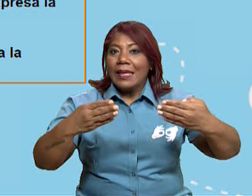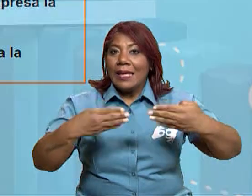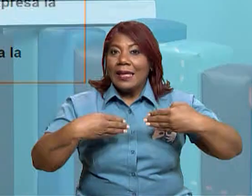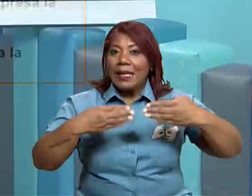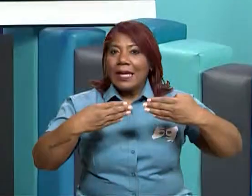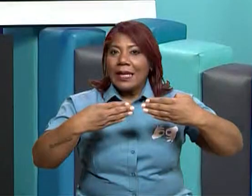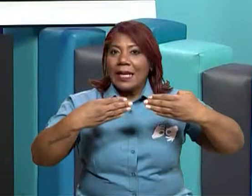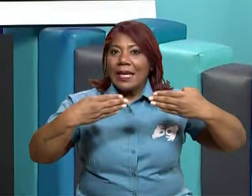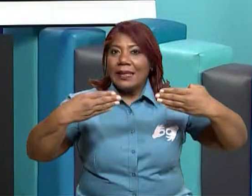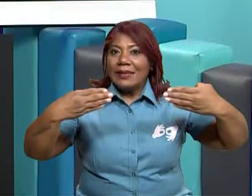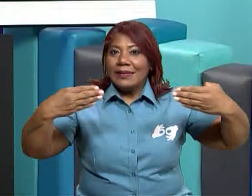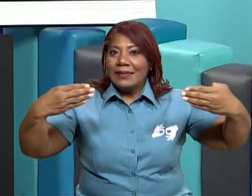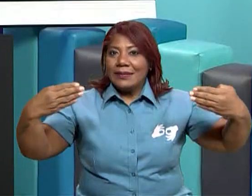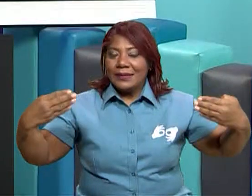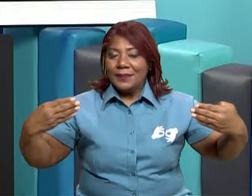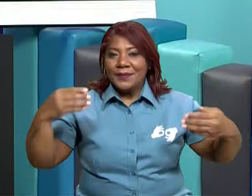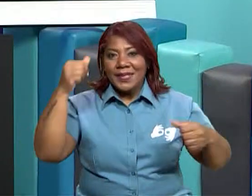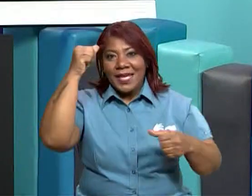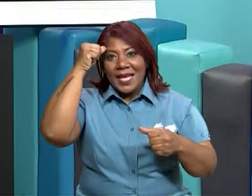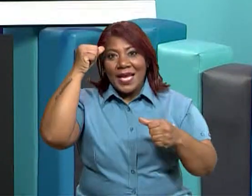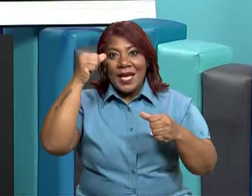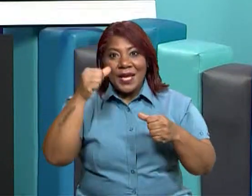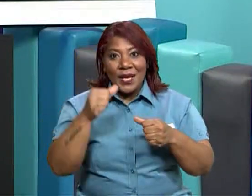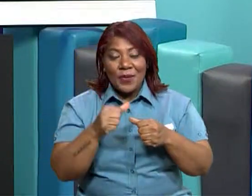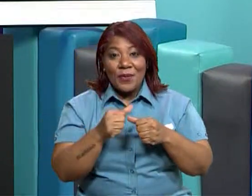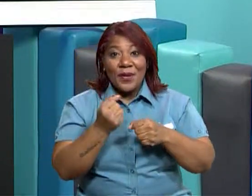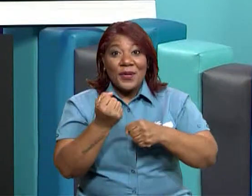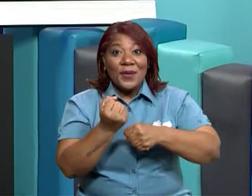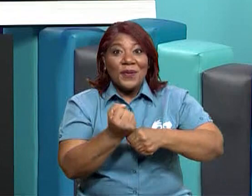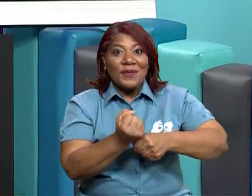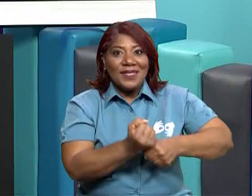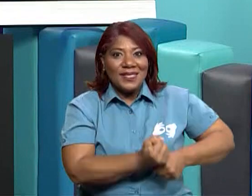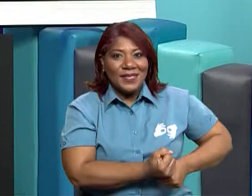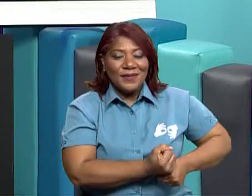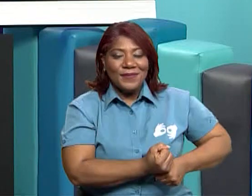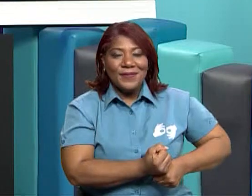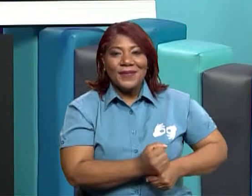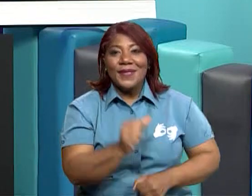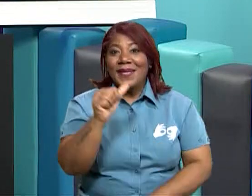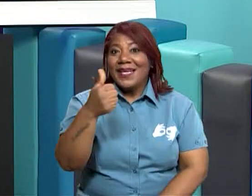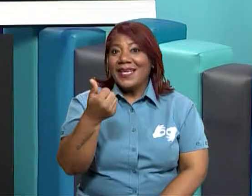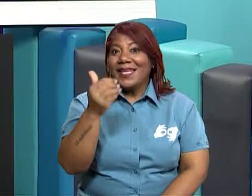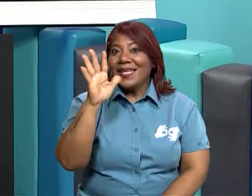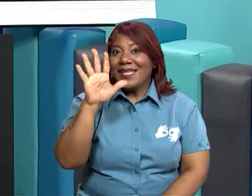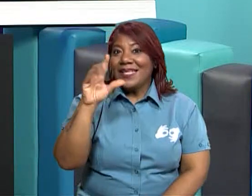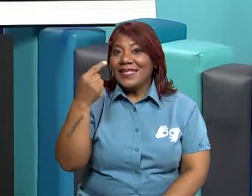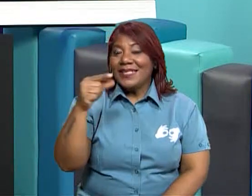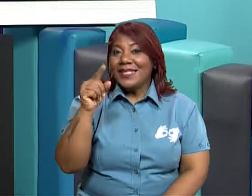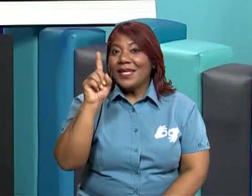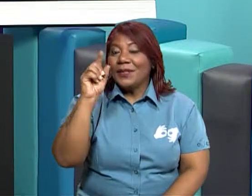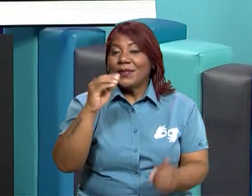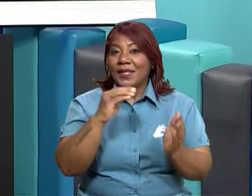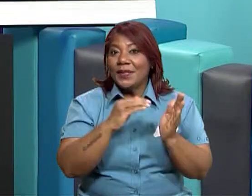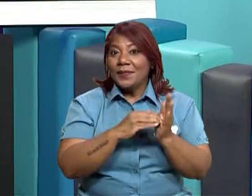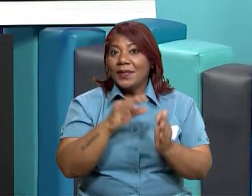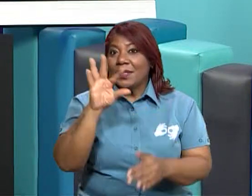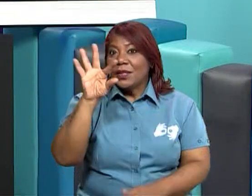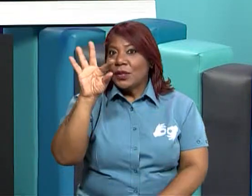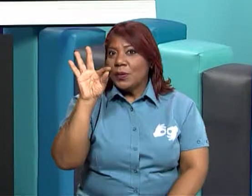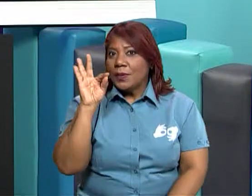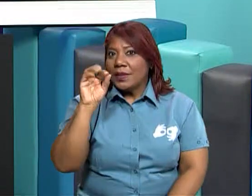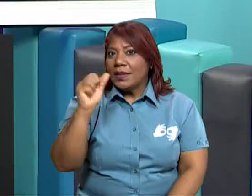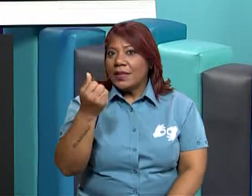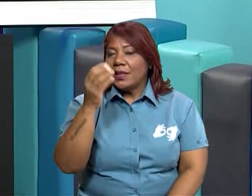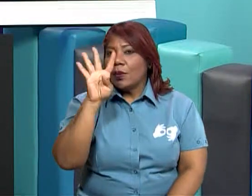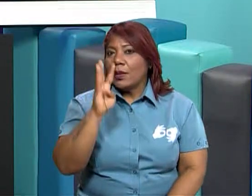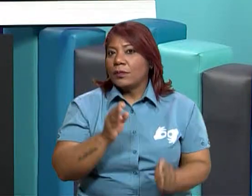construido en 1914. A la actualidad, ¿era la misma longitud de barcos o el